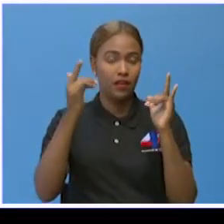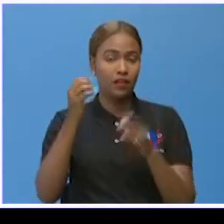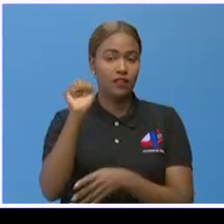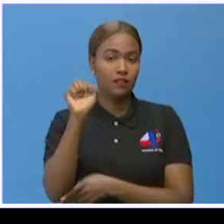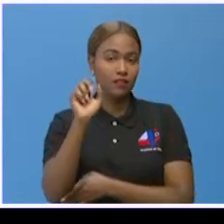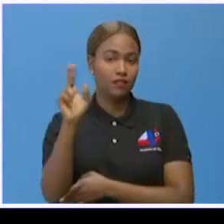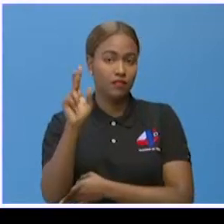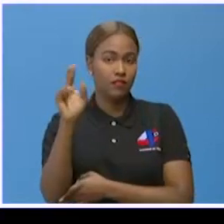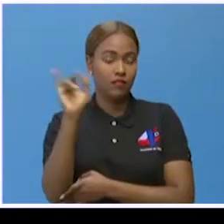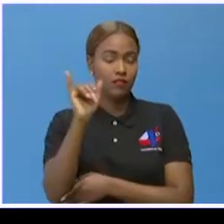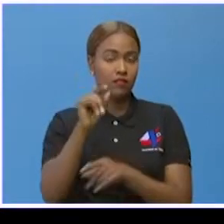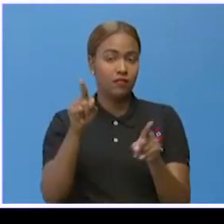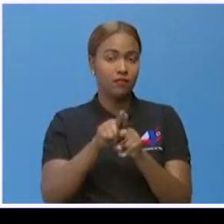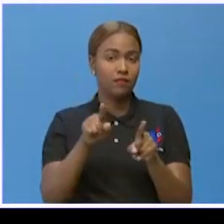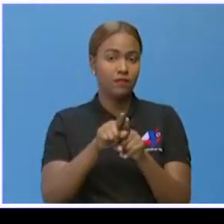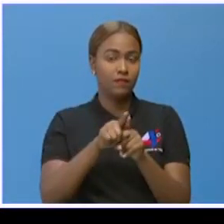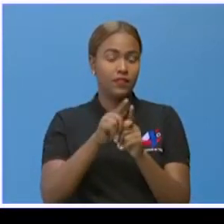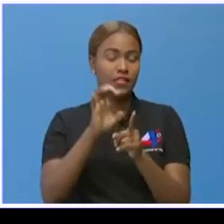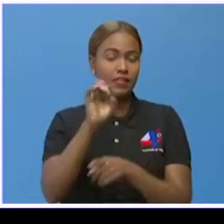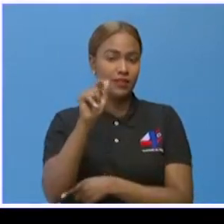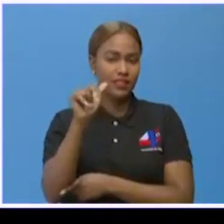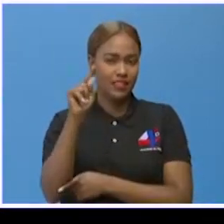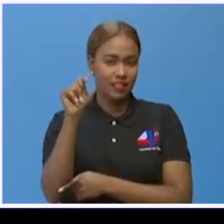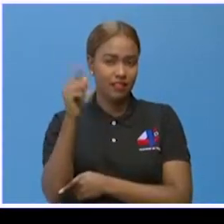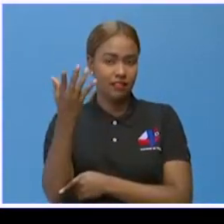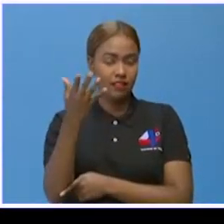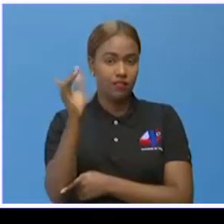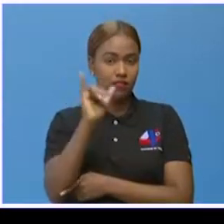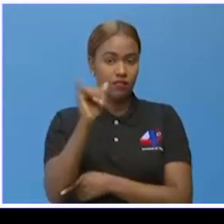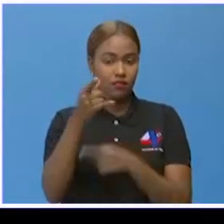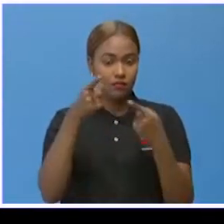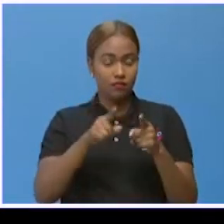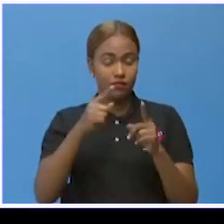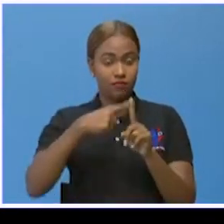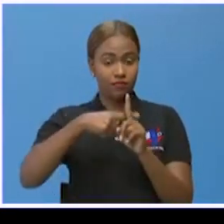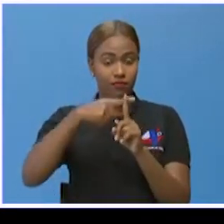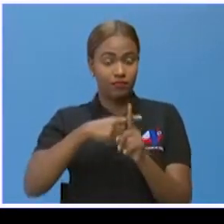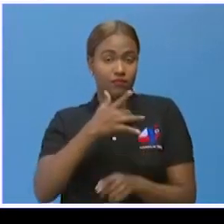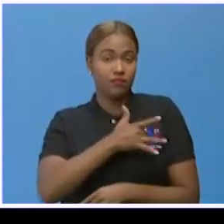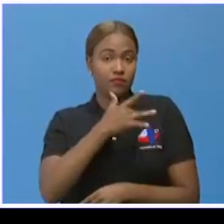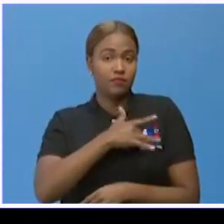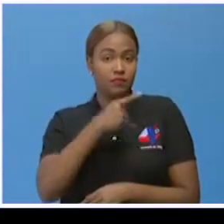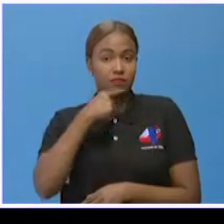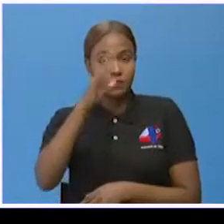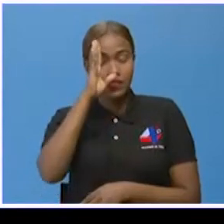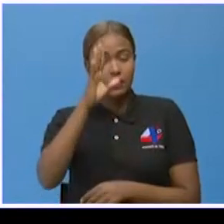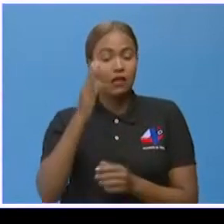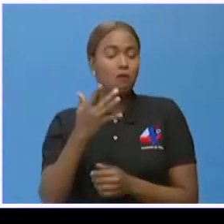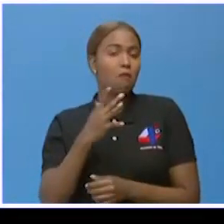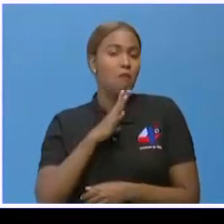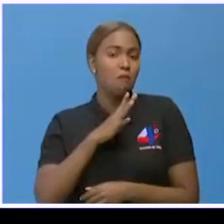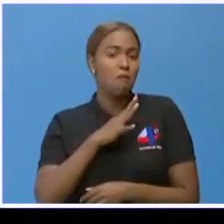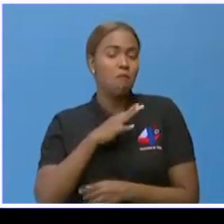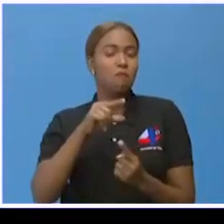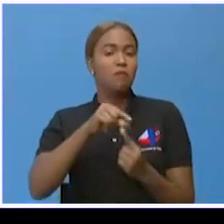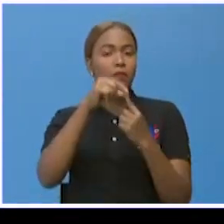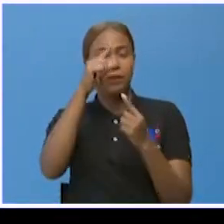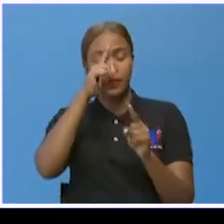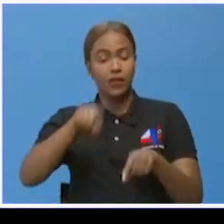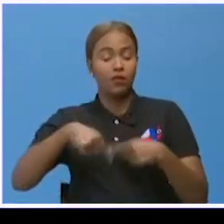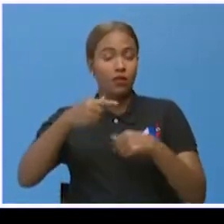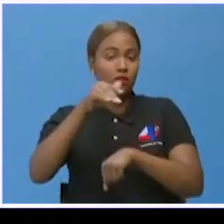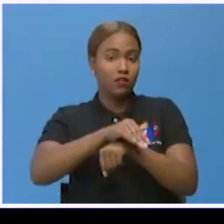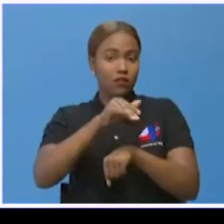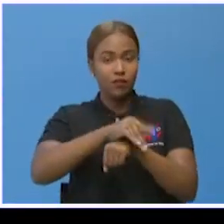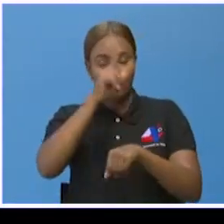Rodríguez y también Espaillat. En cuanto a las temperaturas, se pronostica que estarán agradables, especialmente durante la